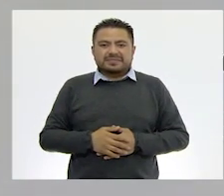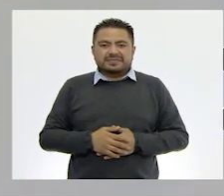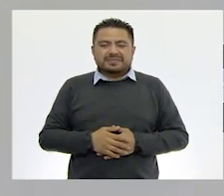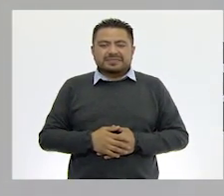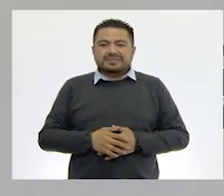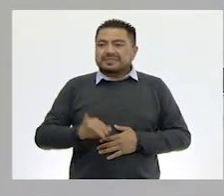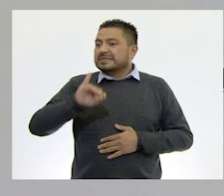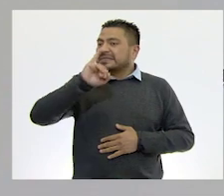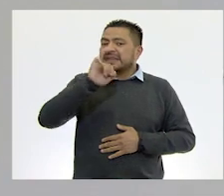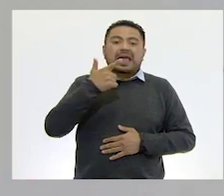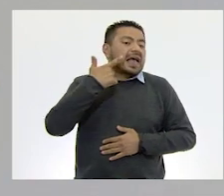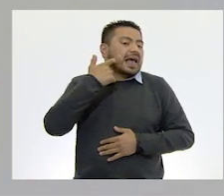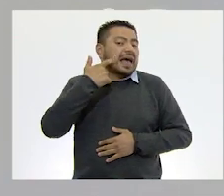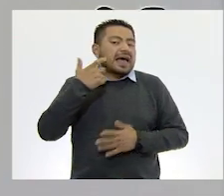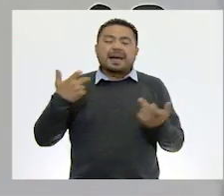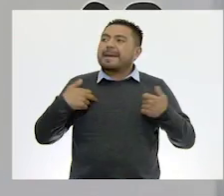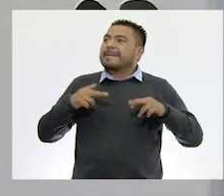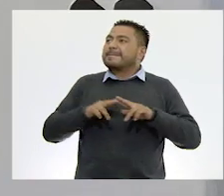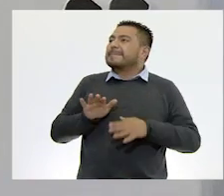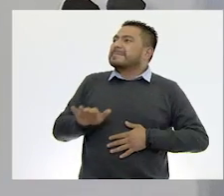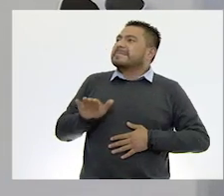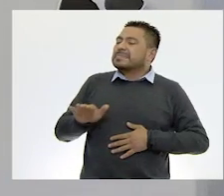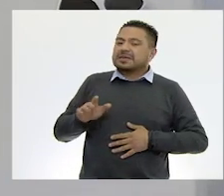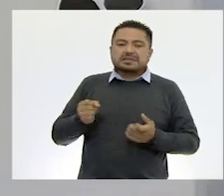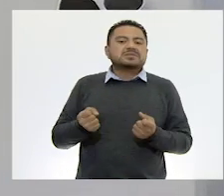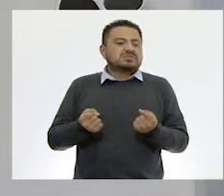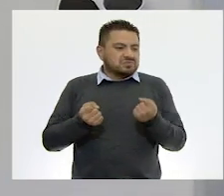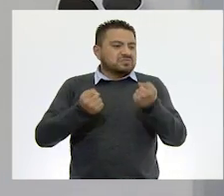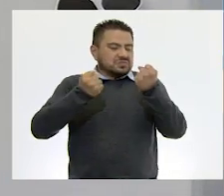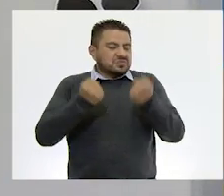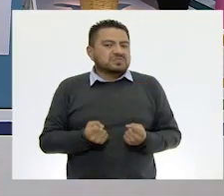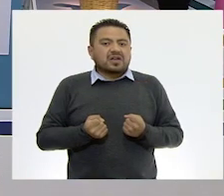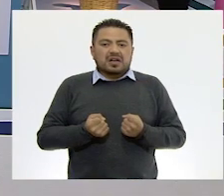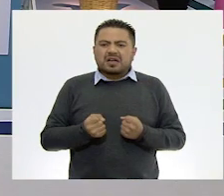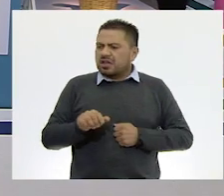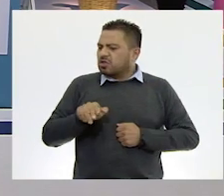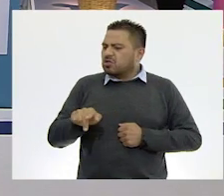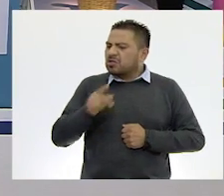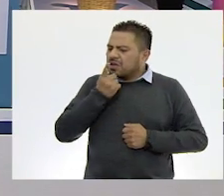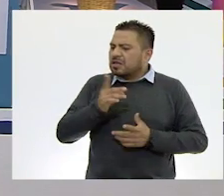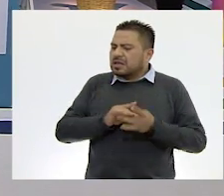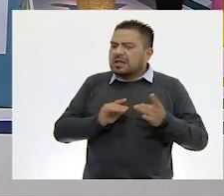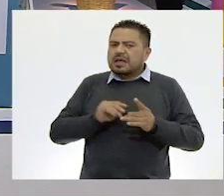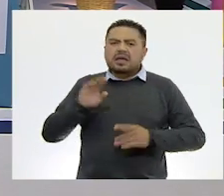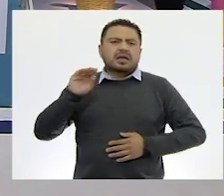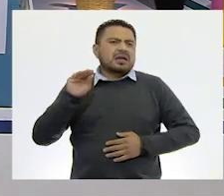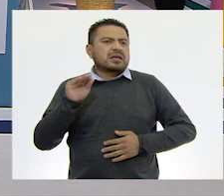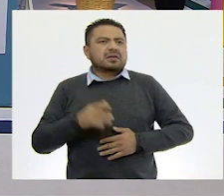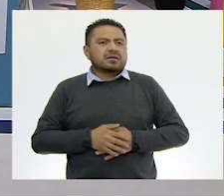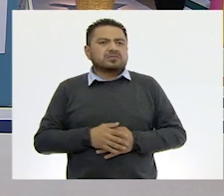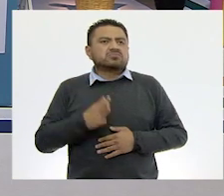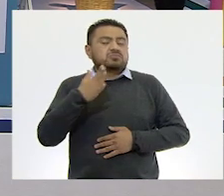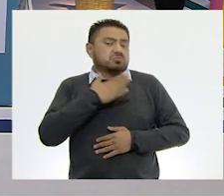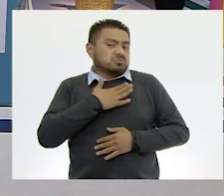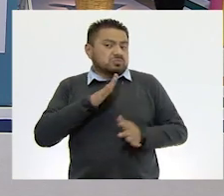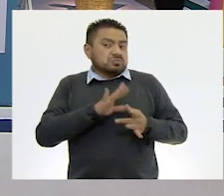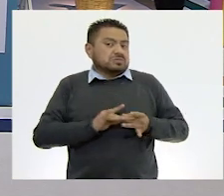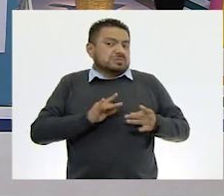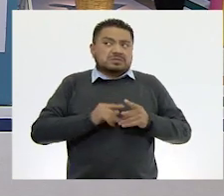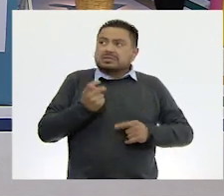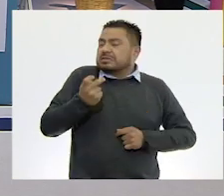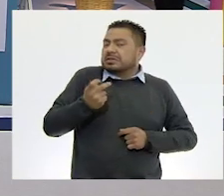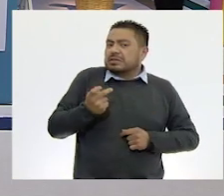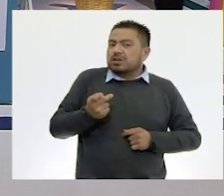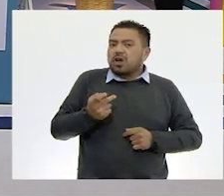¡Eres un gato, maestra! ¿Segúrale? ¿Tú, Tom, qué dices? Yo digo que es